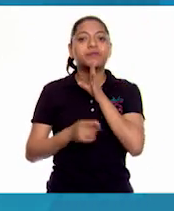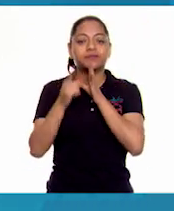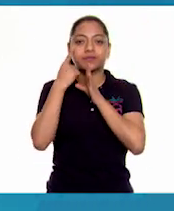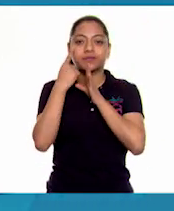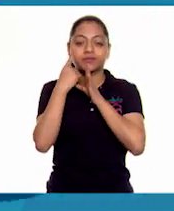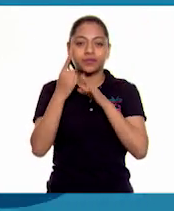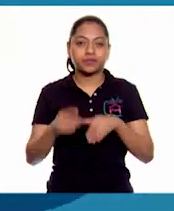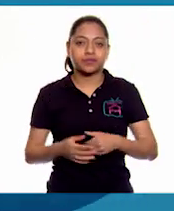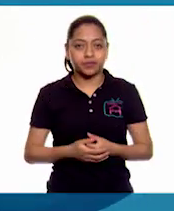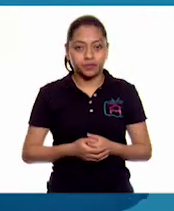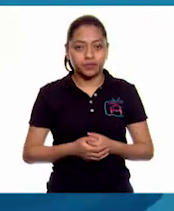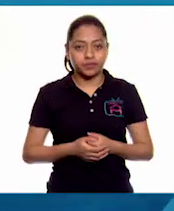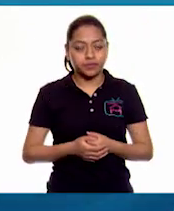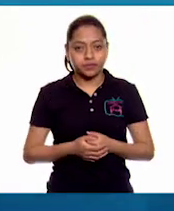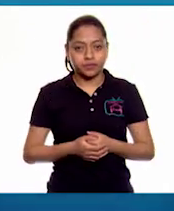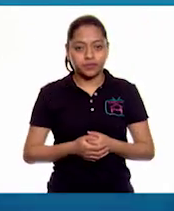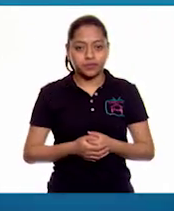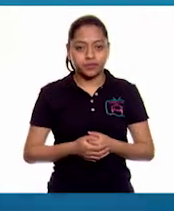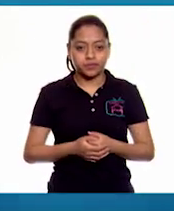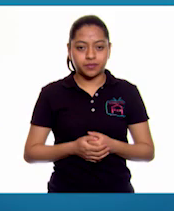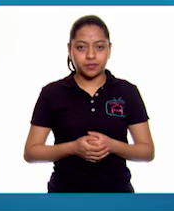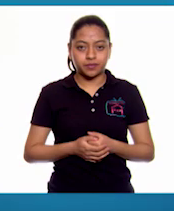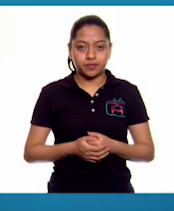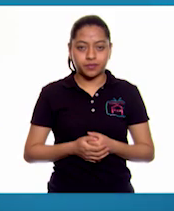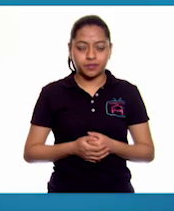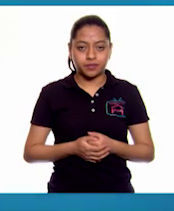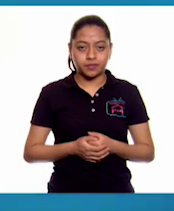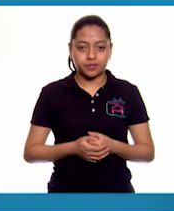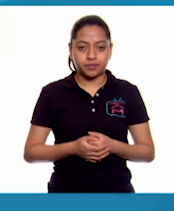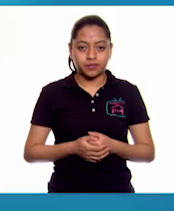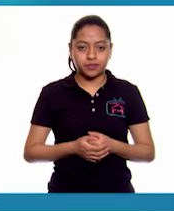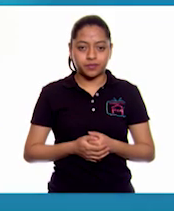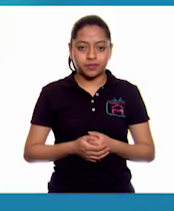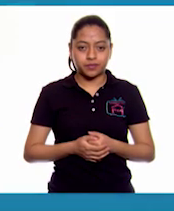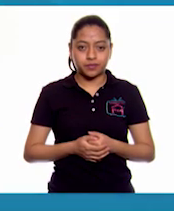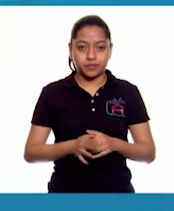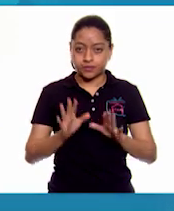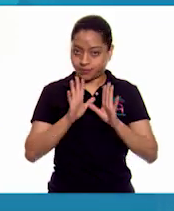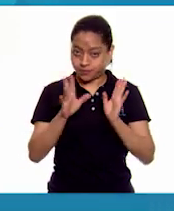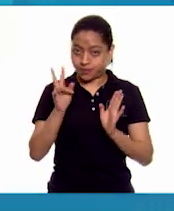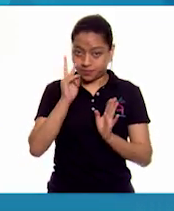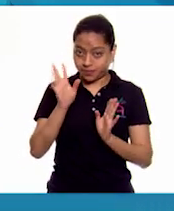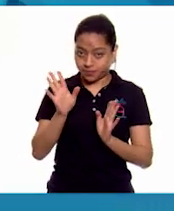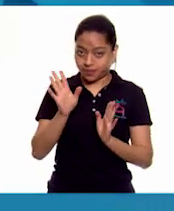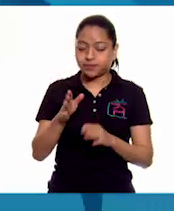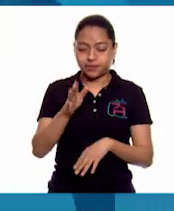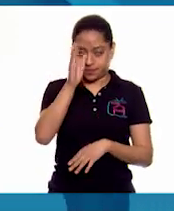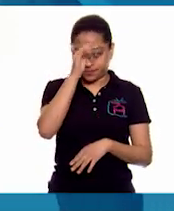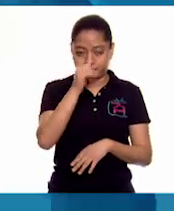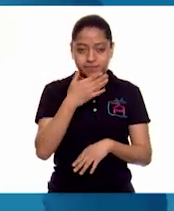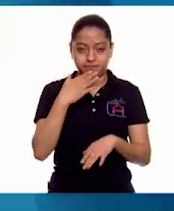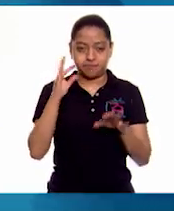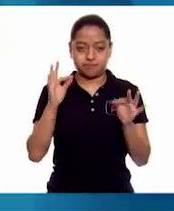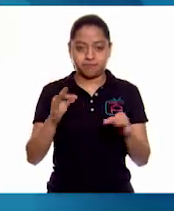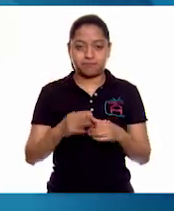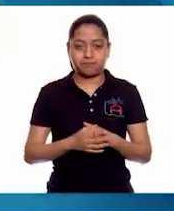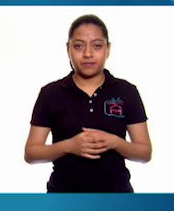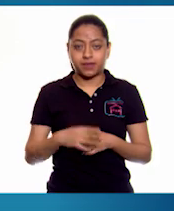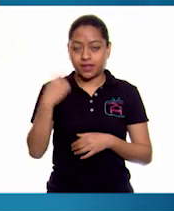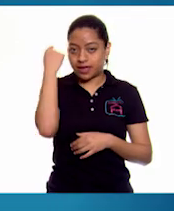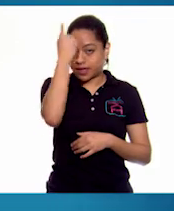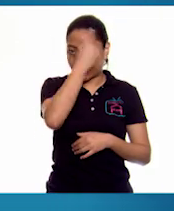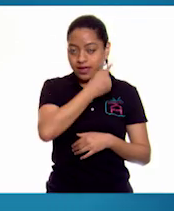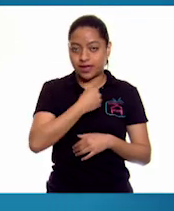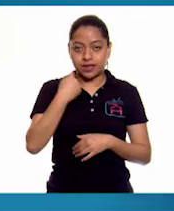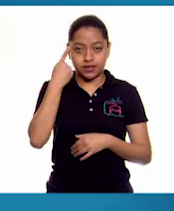algo, aquí está, vamos a colocar aquí, está bien ahí, sí se mira, esa es su cara,